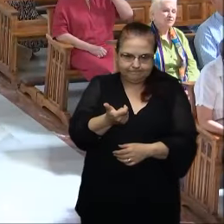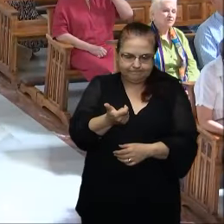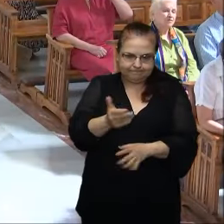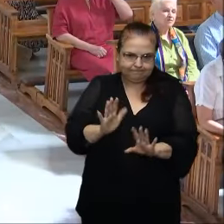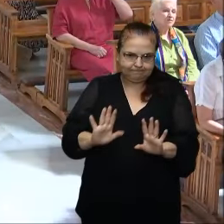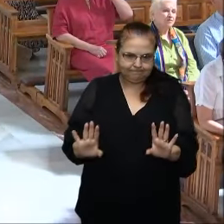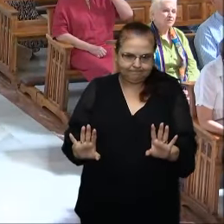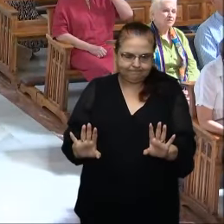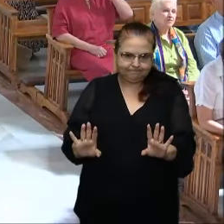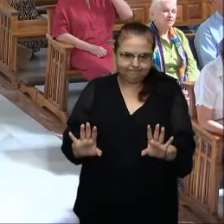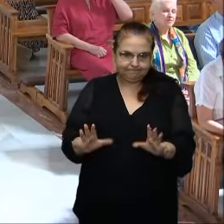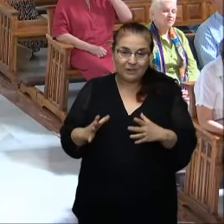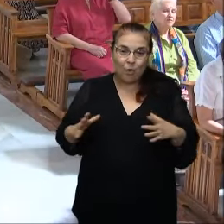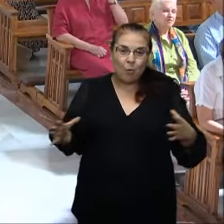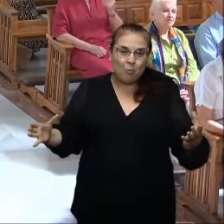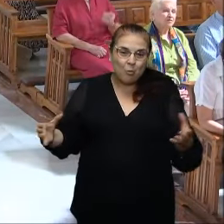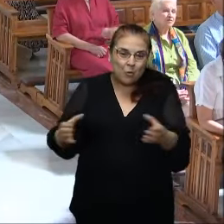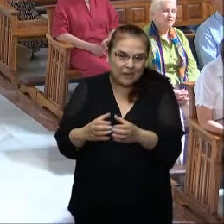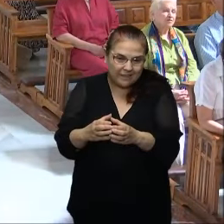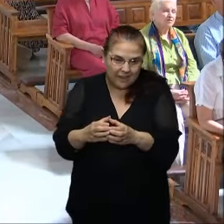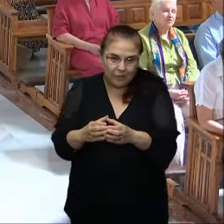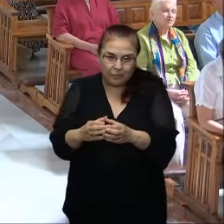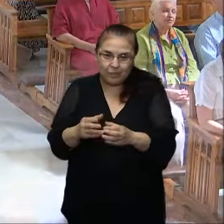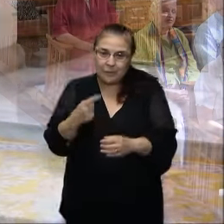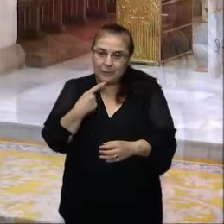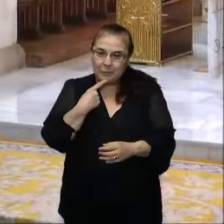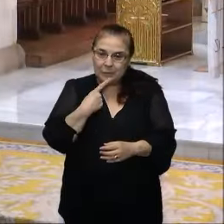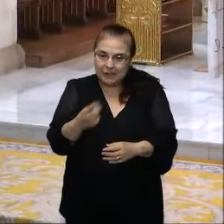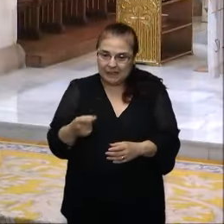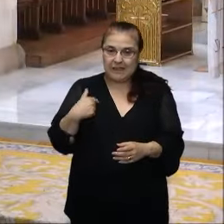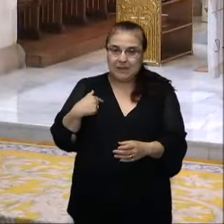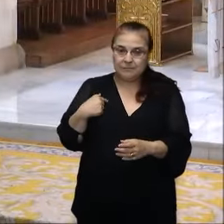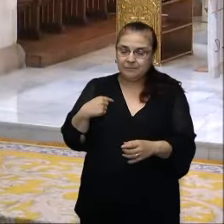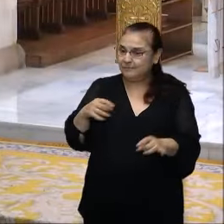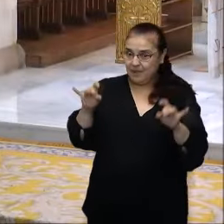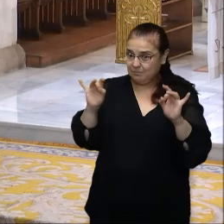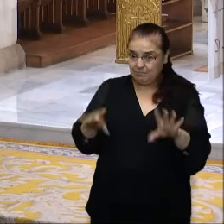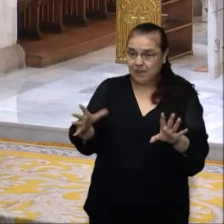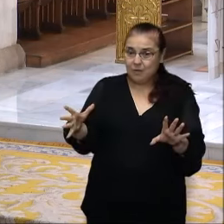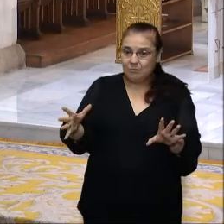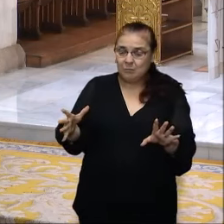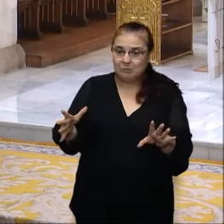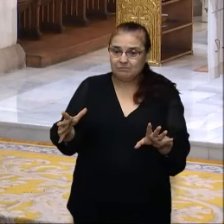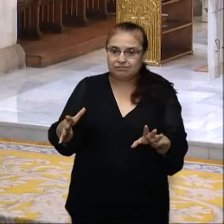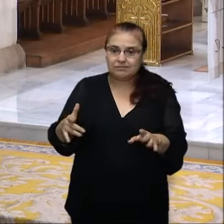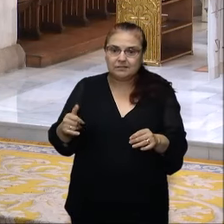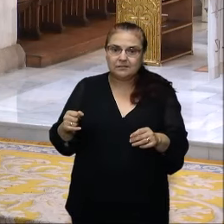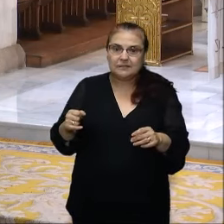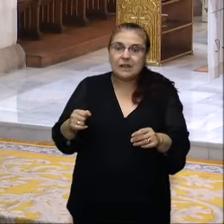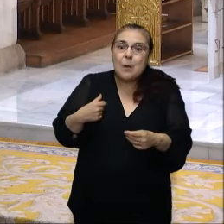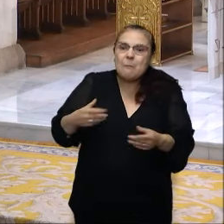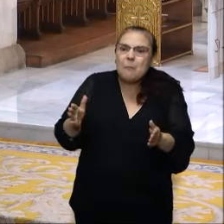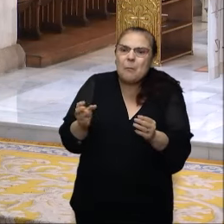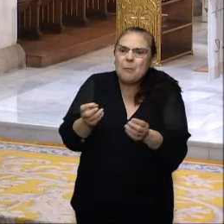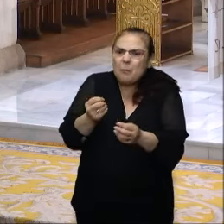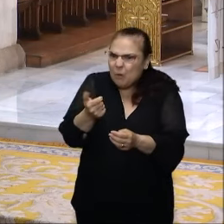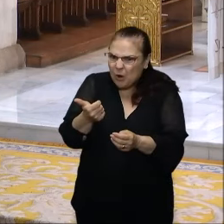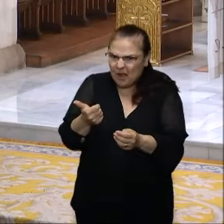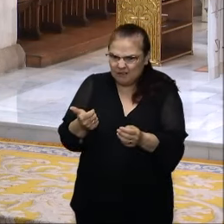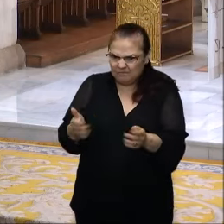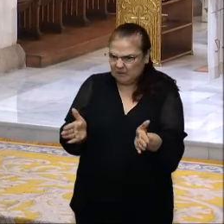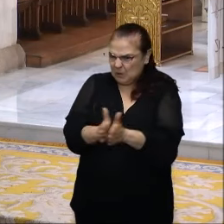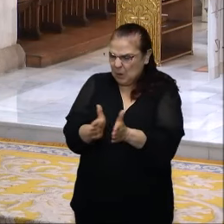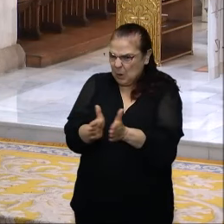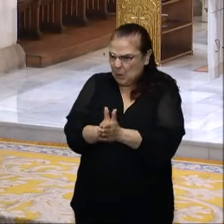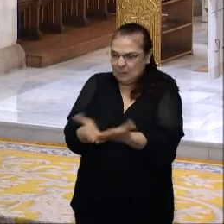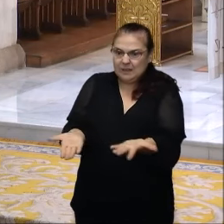El riesgo de comunidades, él le llama estaciones de servicio, pero poca compañía en el sentido pleno y cristiano de ese